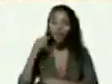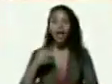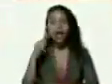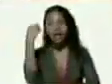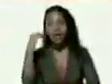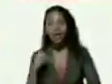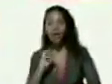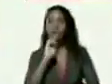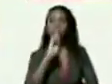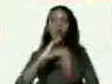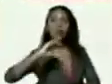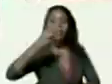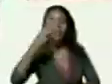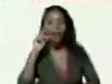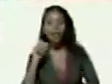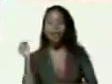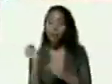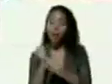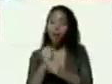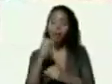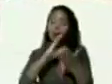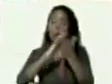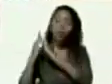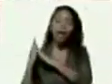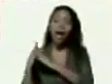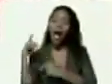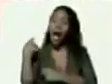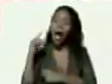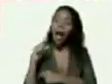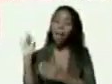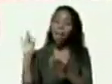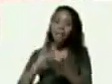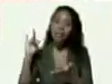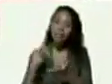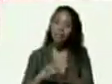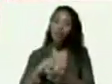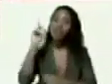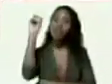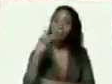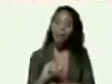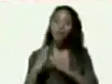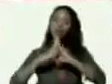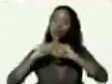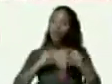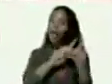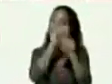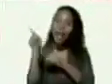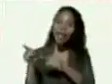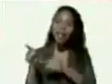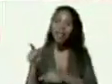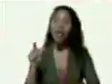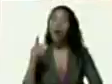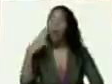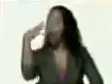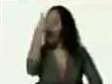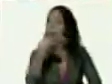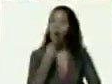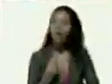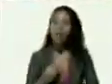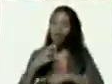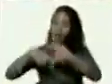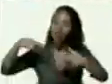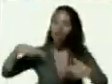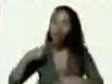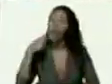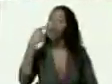a nivel de comunidad y a nivel de calle tengamos ahí presente también toda esa muchachada revolucionaria como le